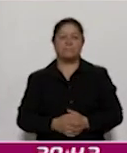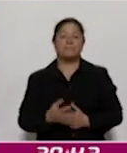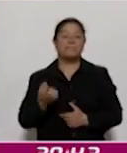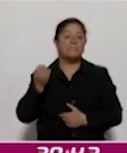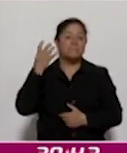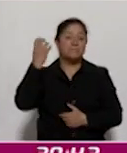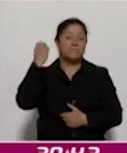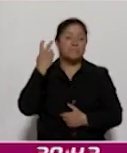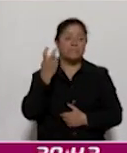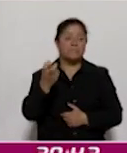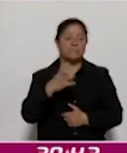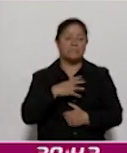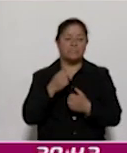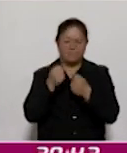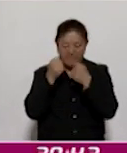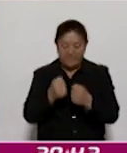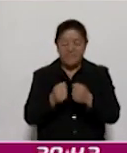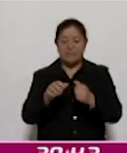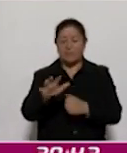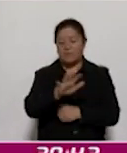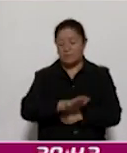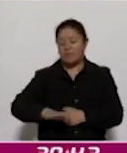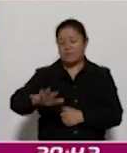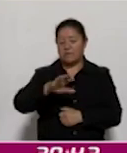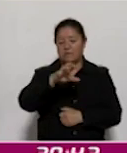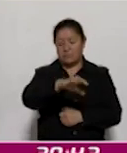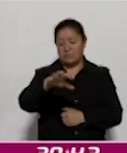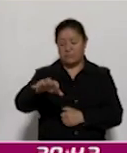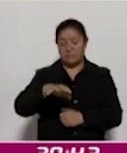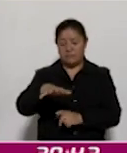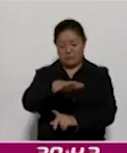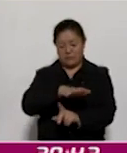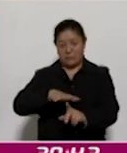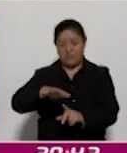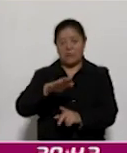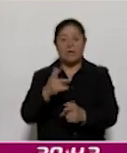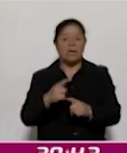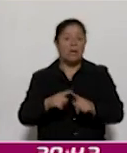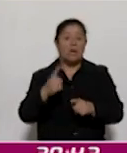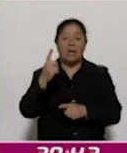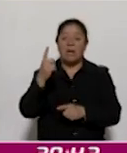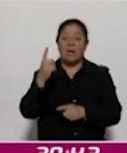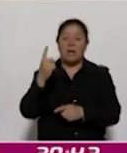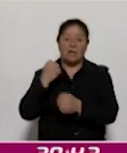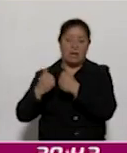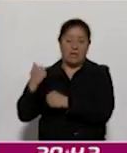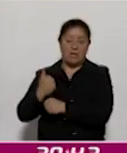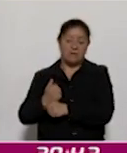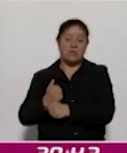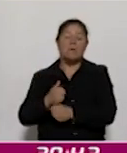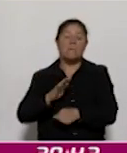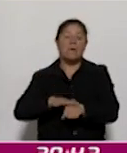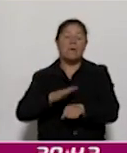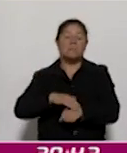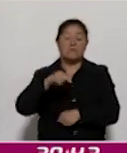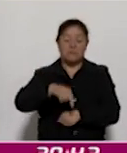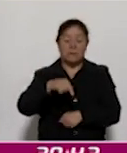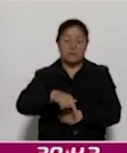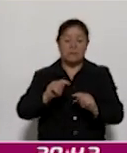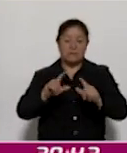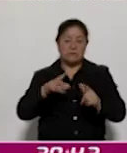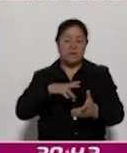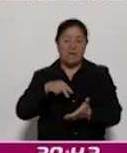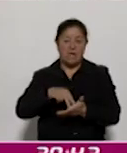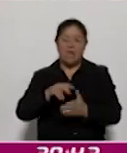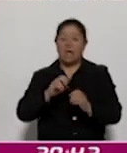consolidando de manera regional, a diferencia de que el año pasado fueron la mayoría de nuestros expositores del Estado, en este momento tenemos ya